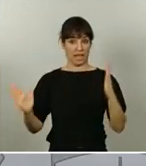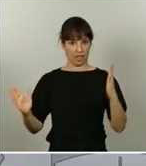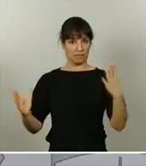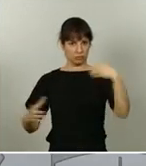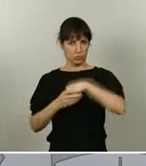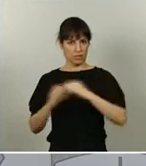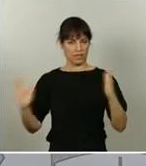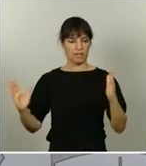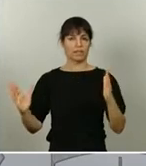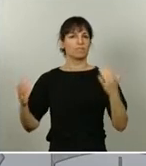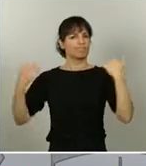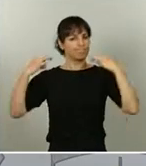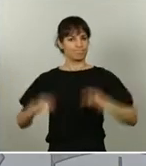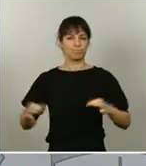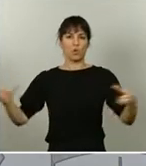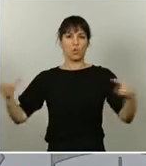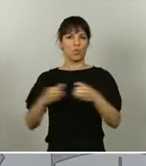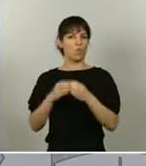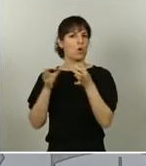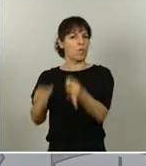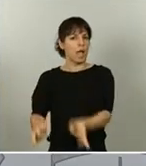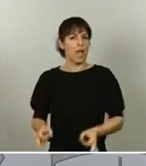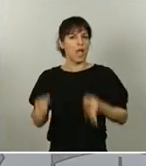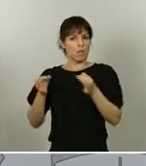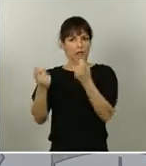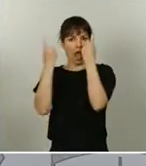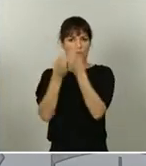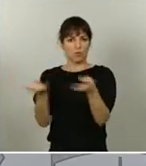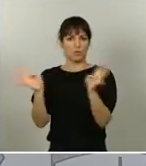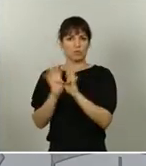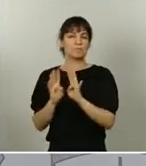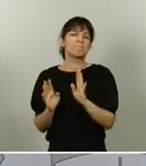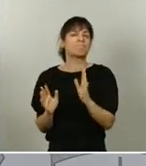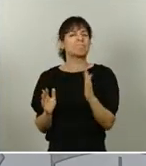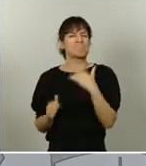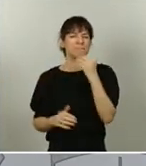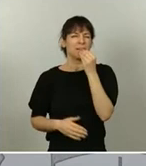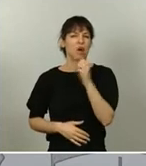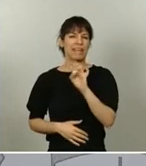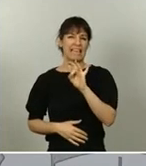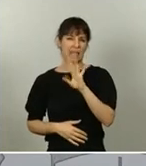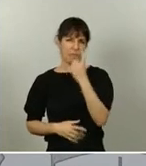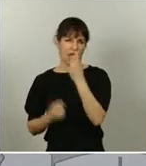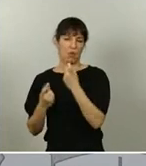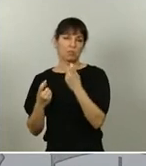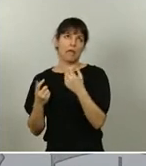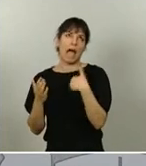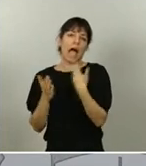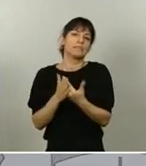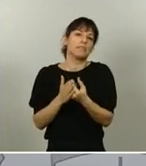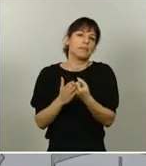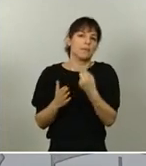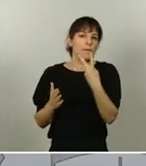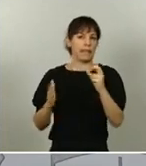estables de alumnado, preferiblemente de 15 alumnos, aunque podrían llegar hasta 20 alumnos. Se tratan de